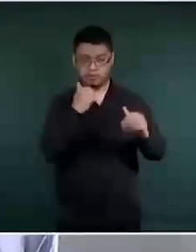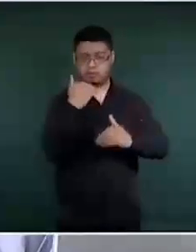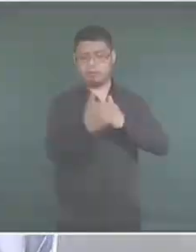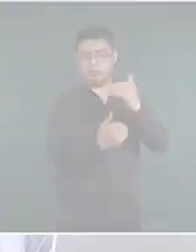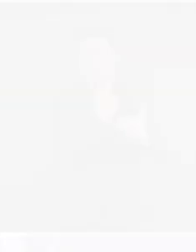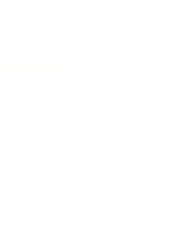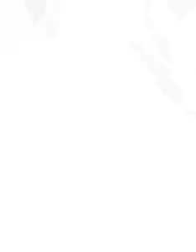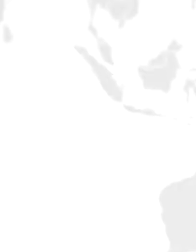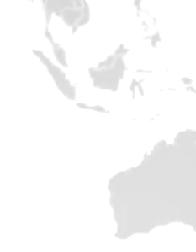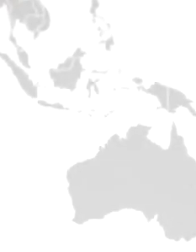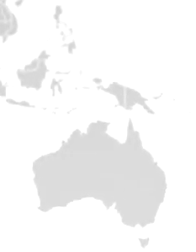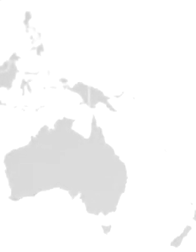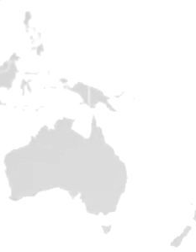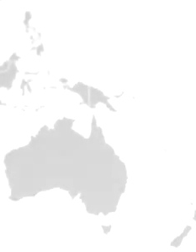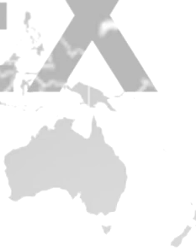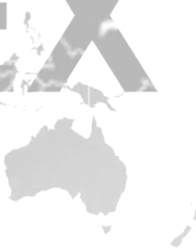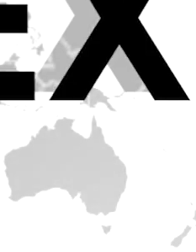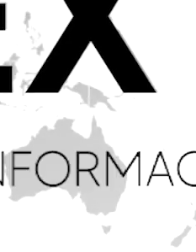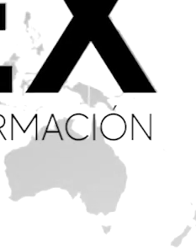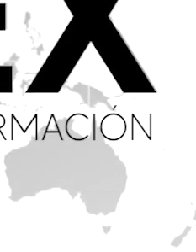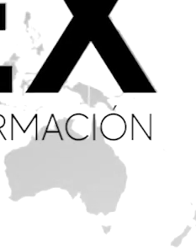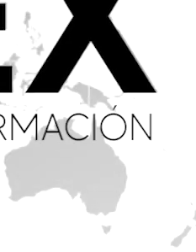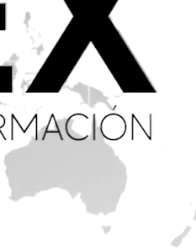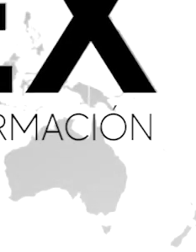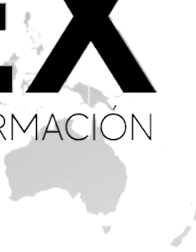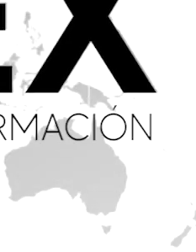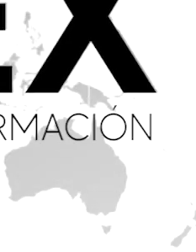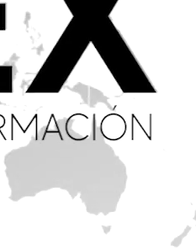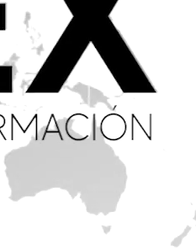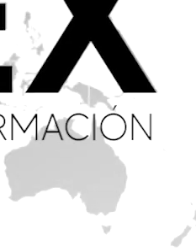en el olvido. ¡Gracias! ¡Gracias! ¡Gracias! ¡Gracias! ¡Gracias! ¡Gracias!